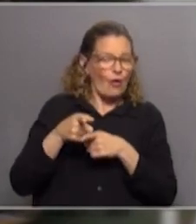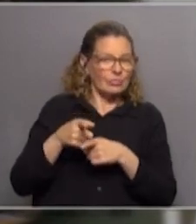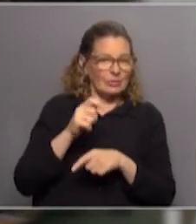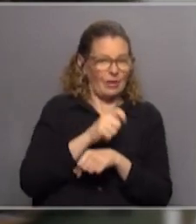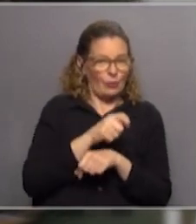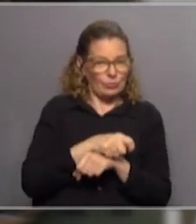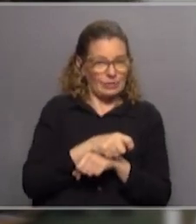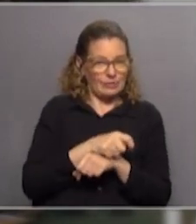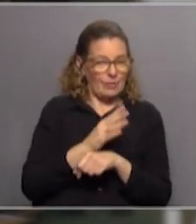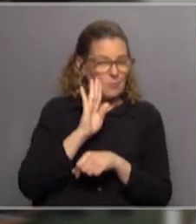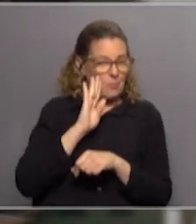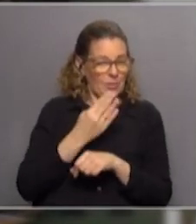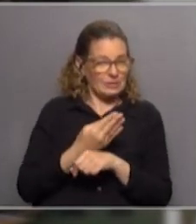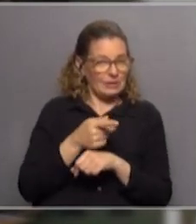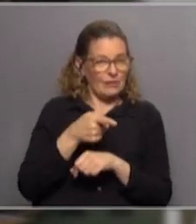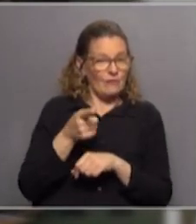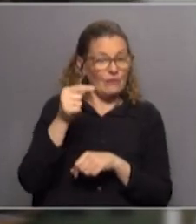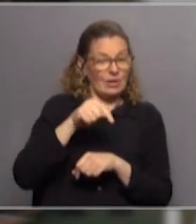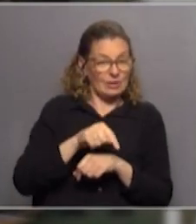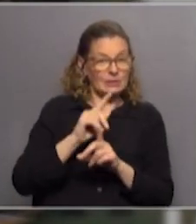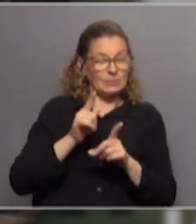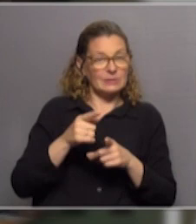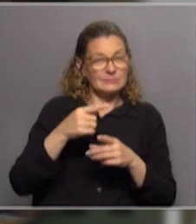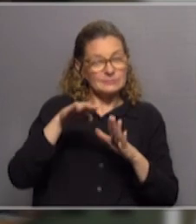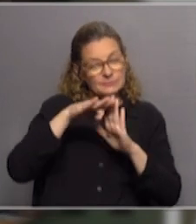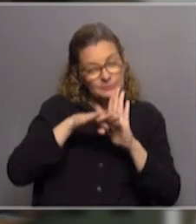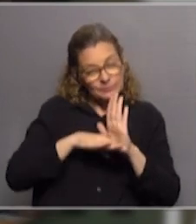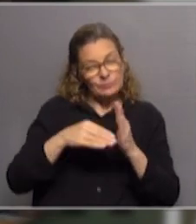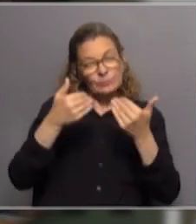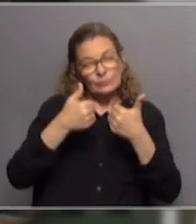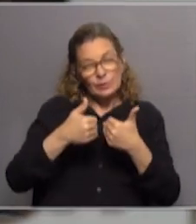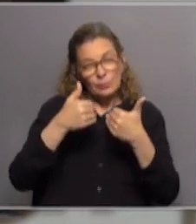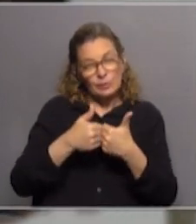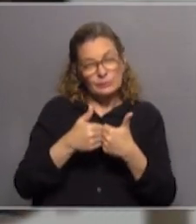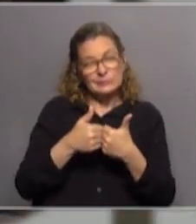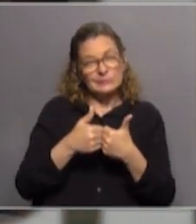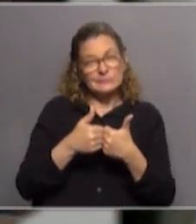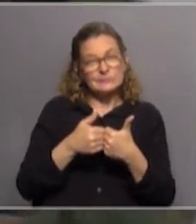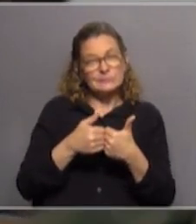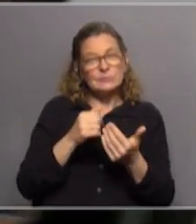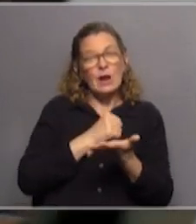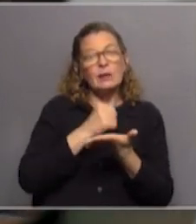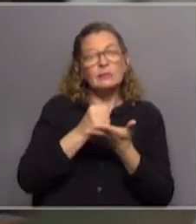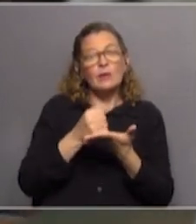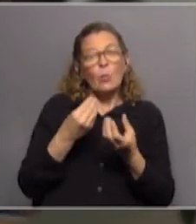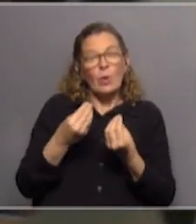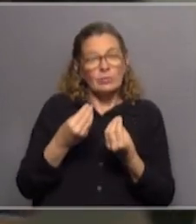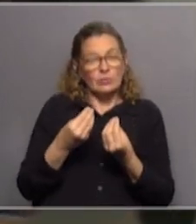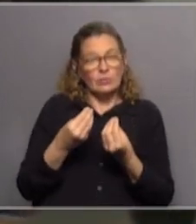justicia. Y ahí vienen una serie de preguntas. ¿Hasta cuándo